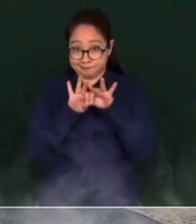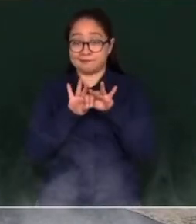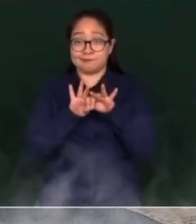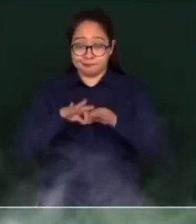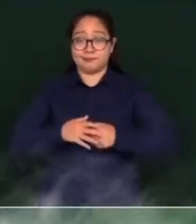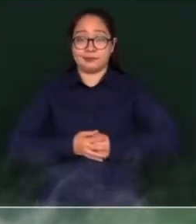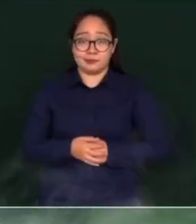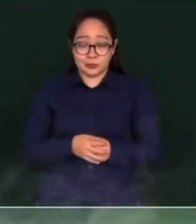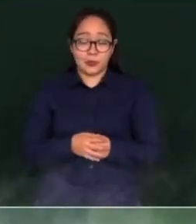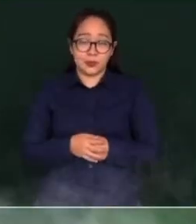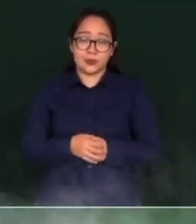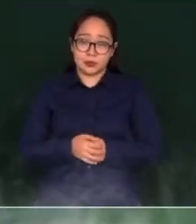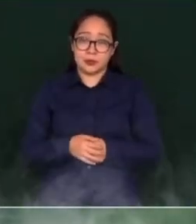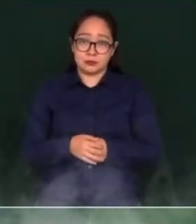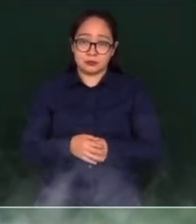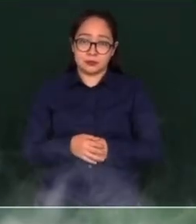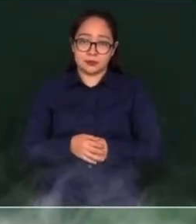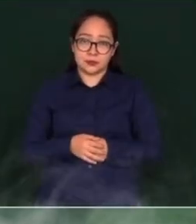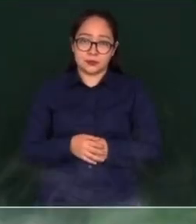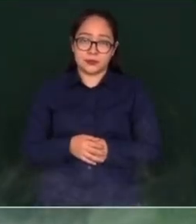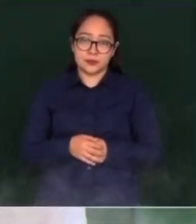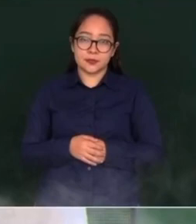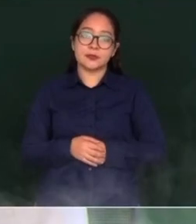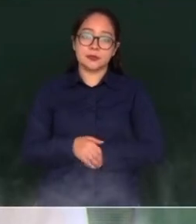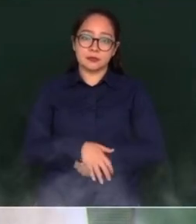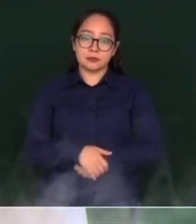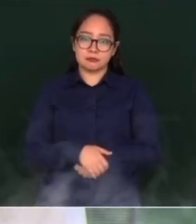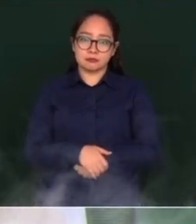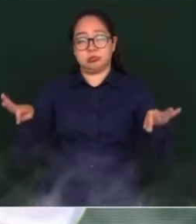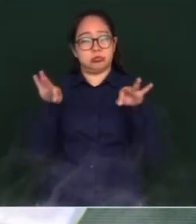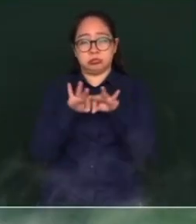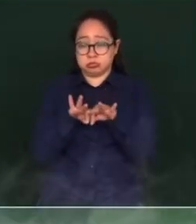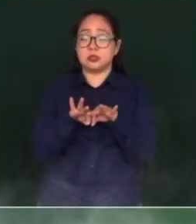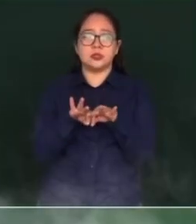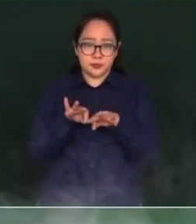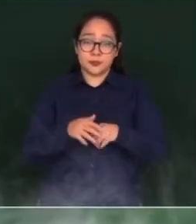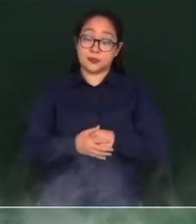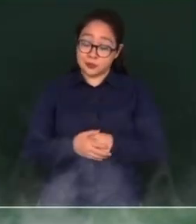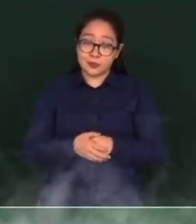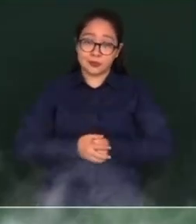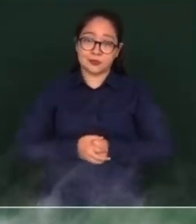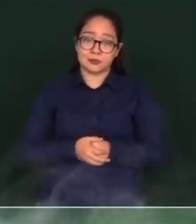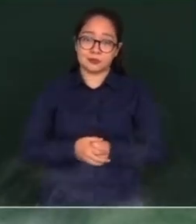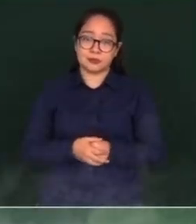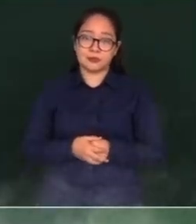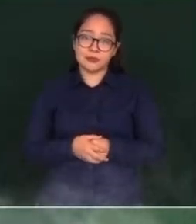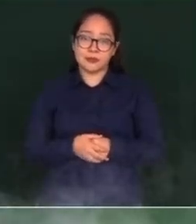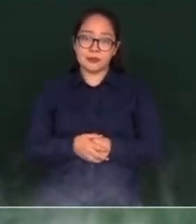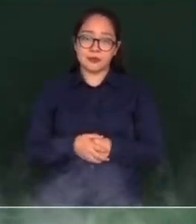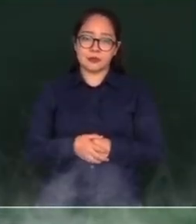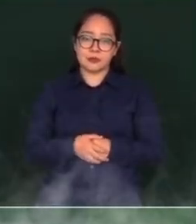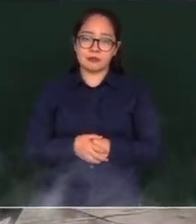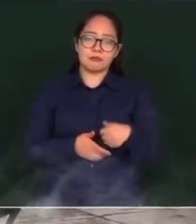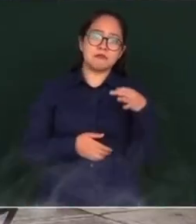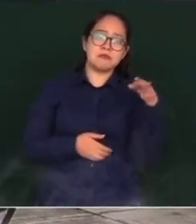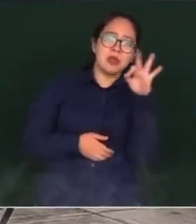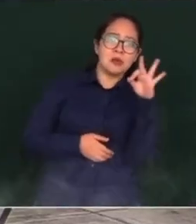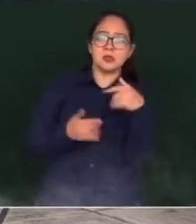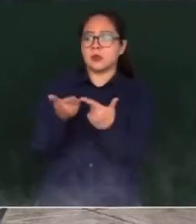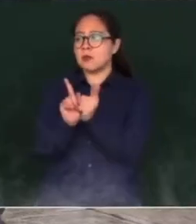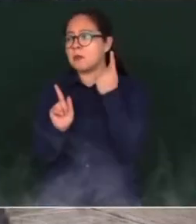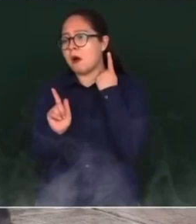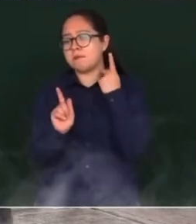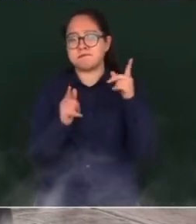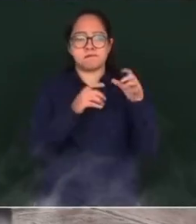que se ha aprobado en estos tiempos, que va más allá de las banderías partidistas